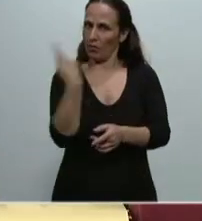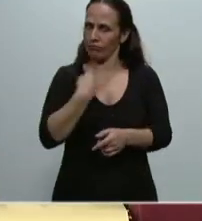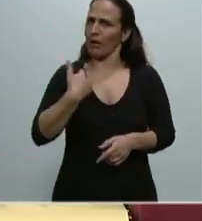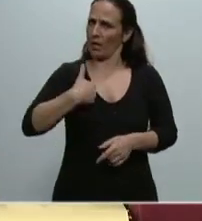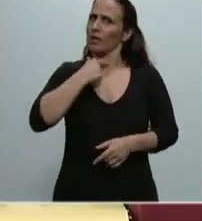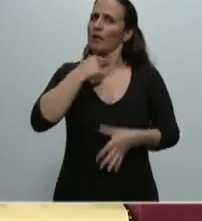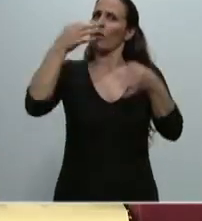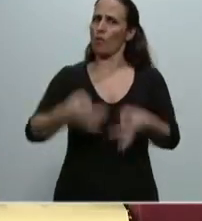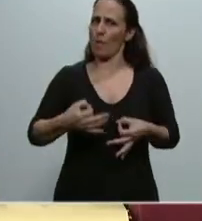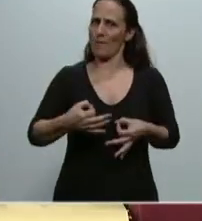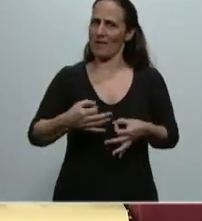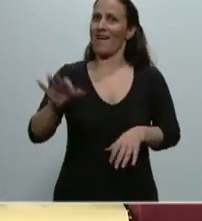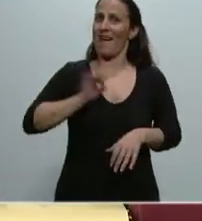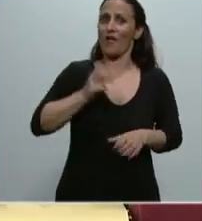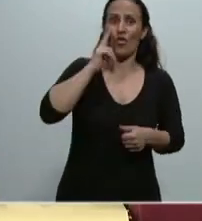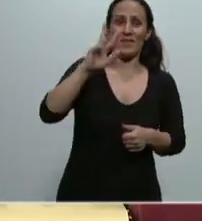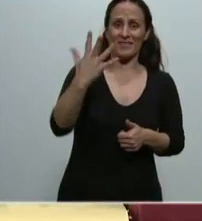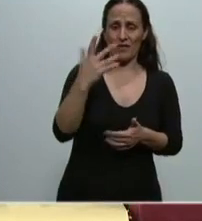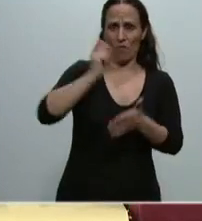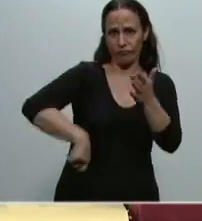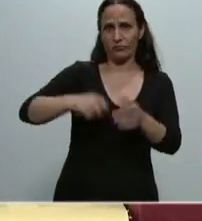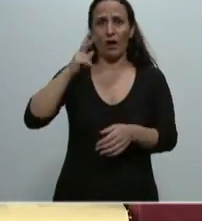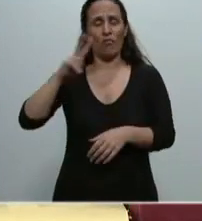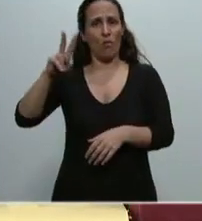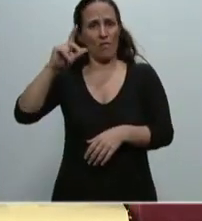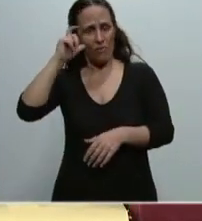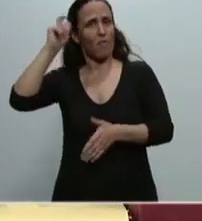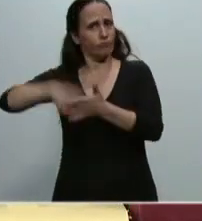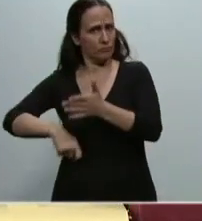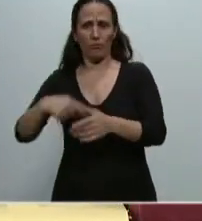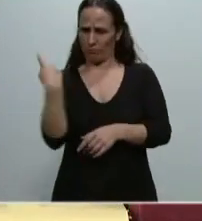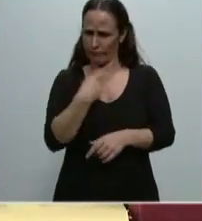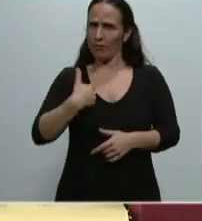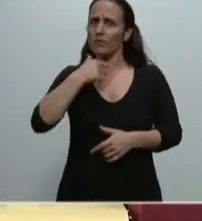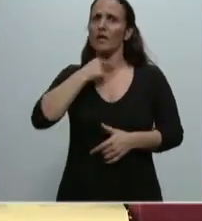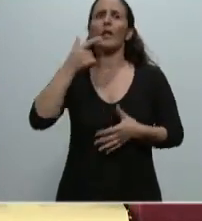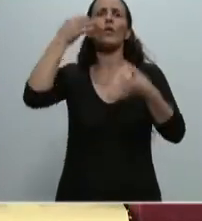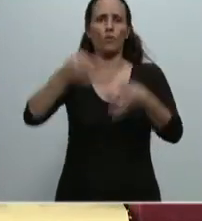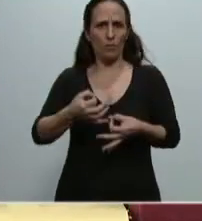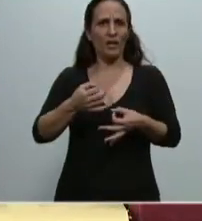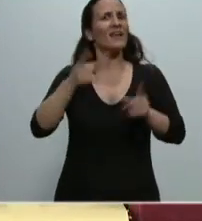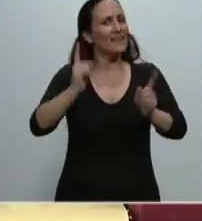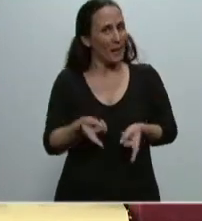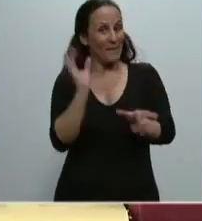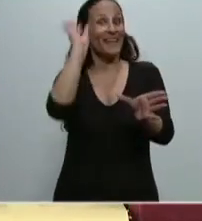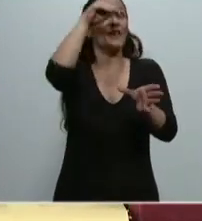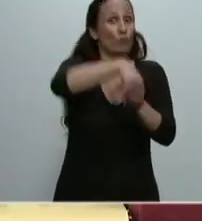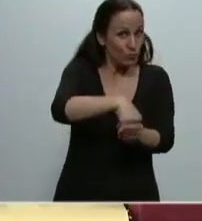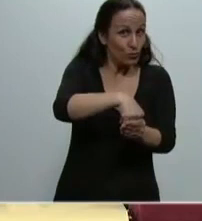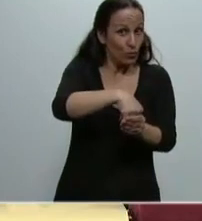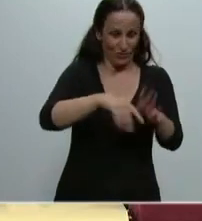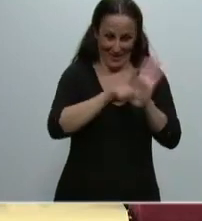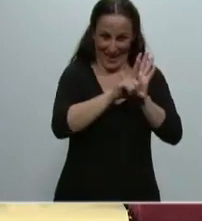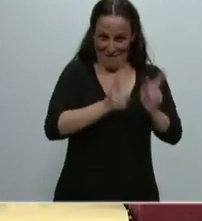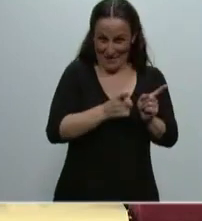firmados en el año 2005 y 2010. Y también incluir a través de esta